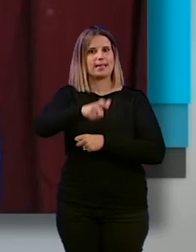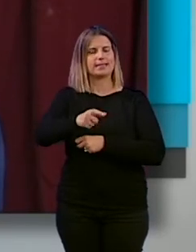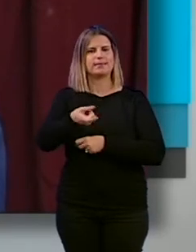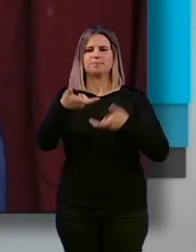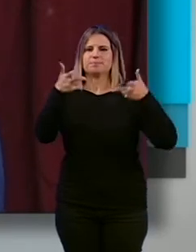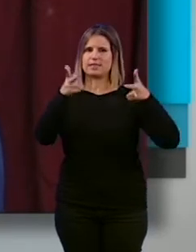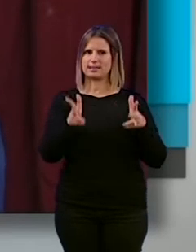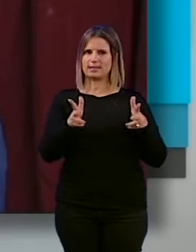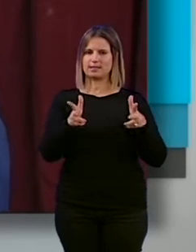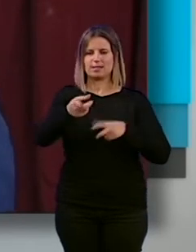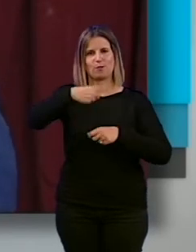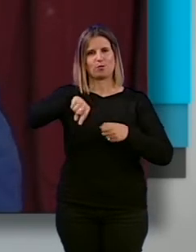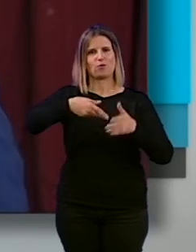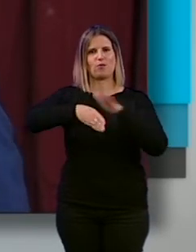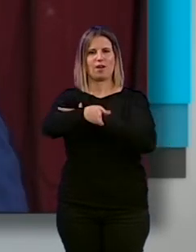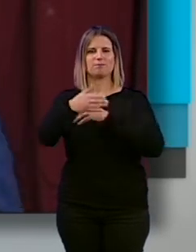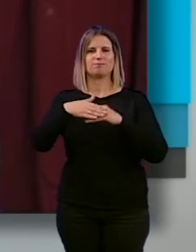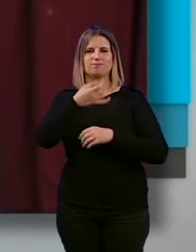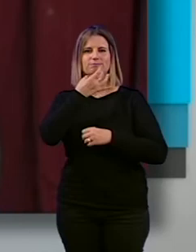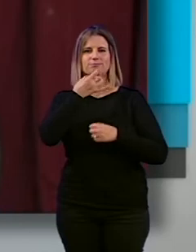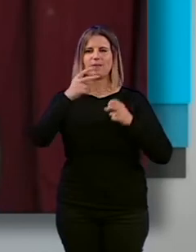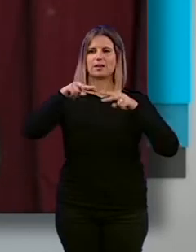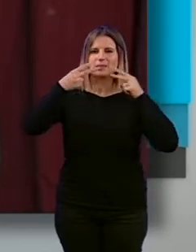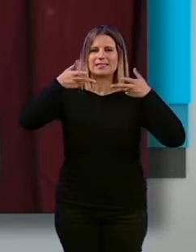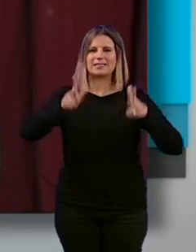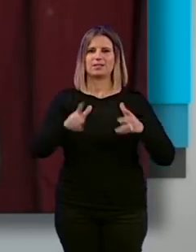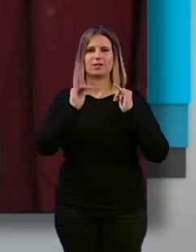siente en vuestro establecimiento, que disfrute.